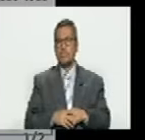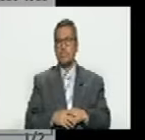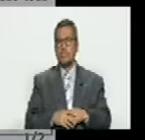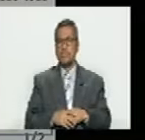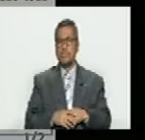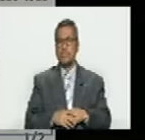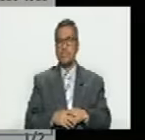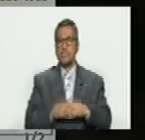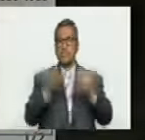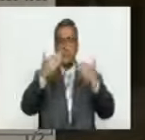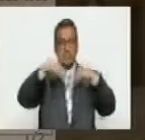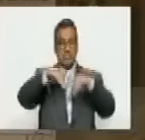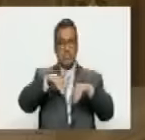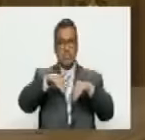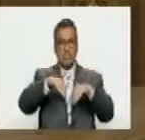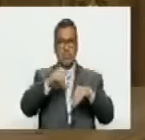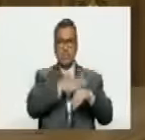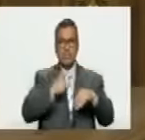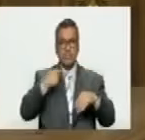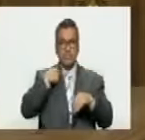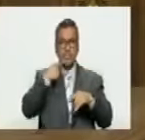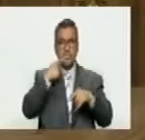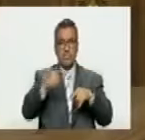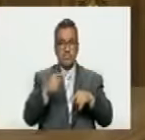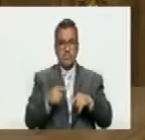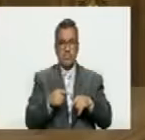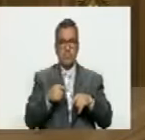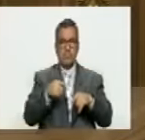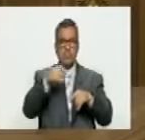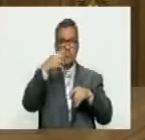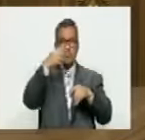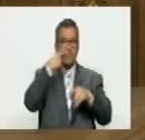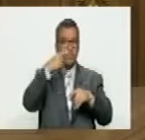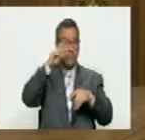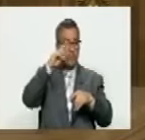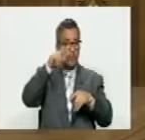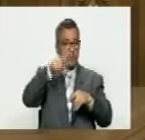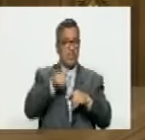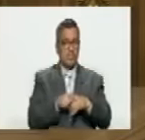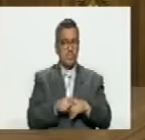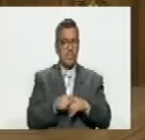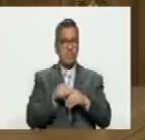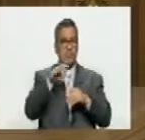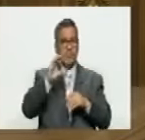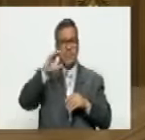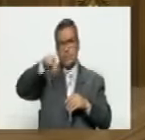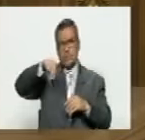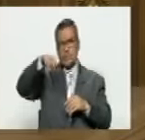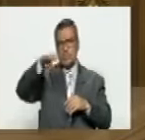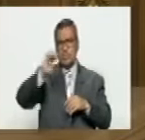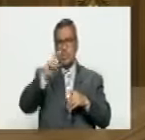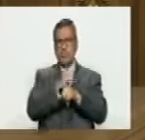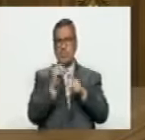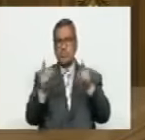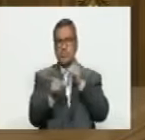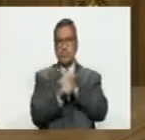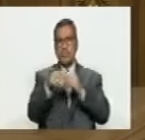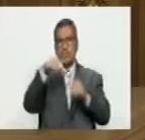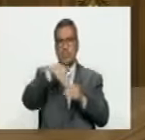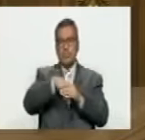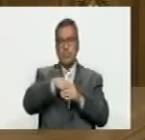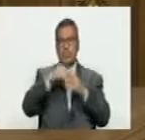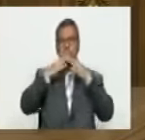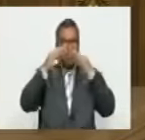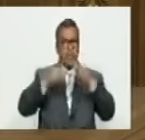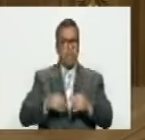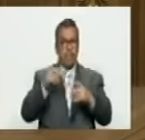lo que quiero que vean ya vieron la trampa ahora el Consejo Nacional Electoral fue sustituido por alta vista que es que es